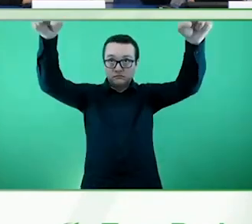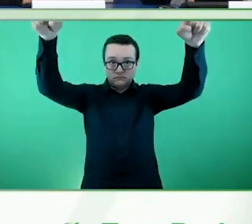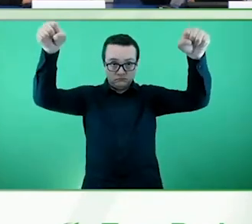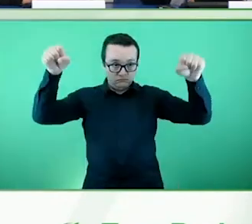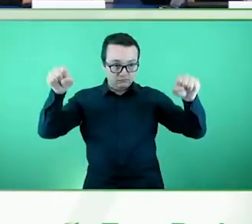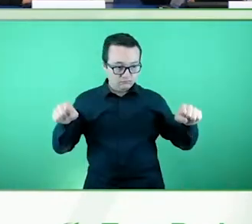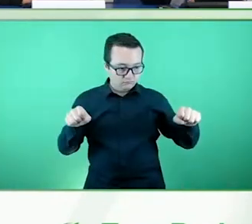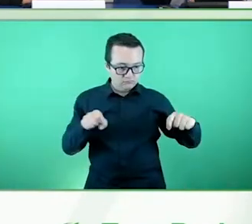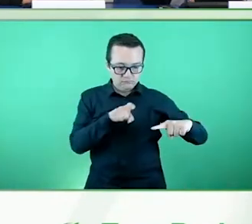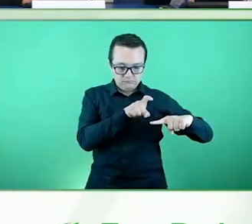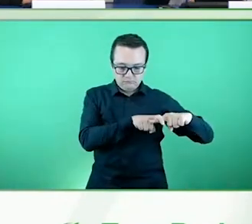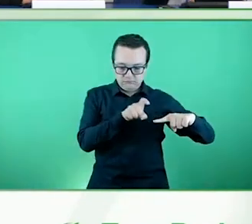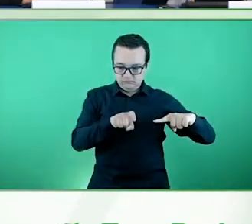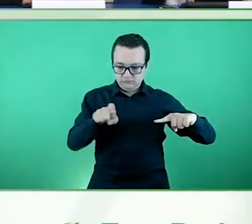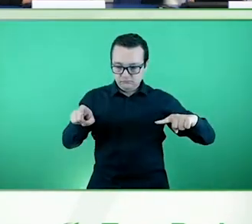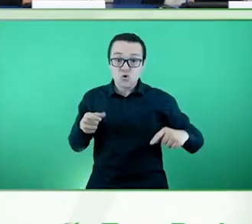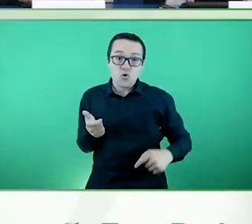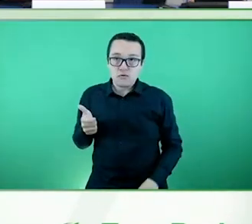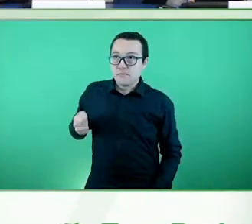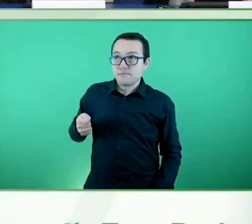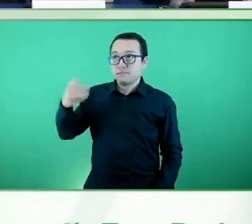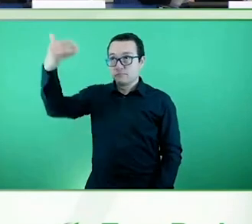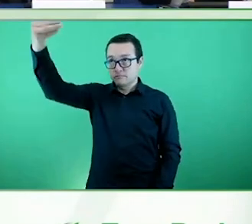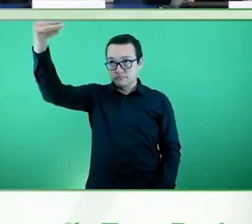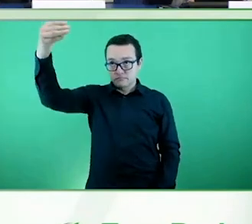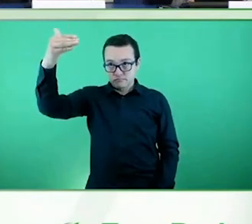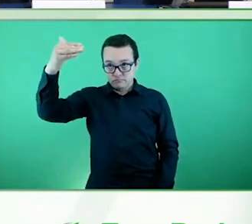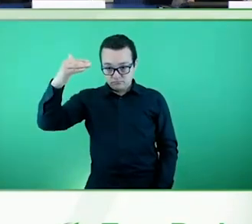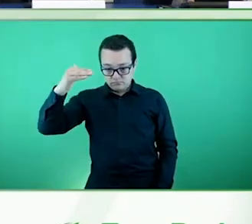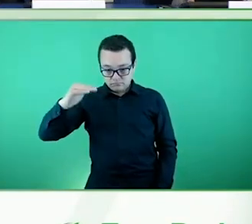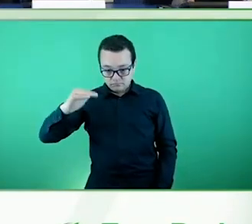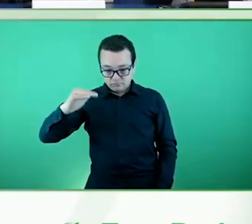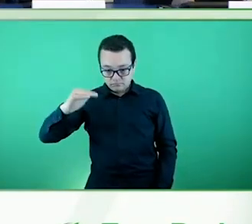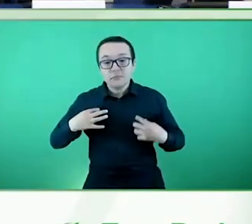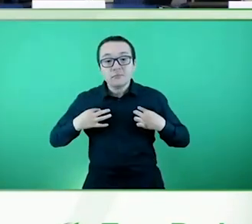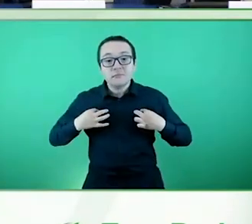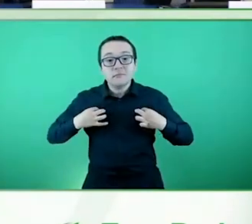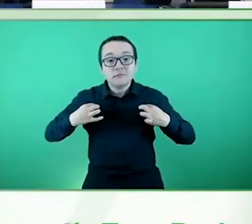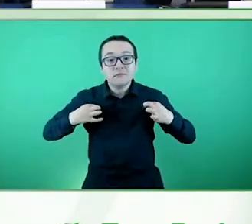automatizar para personas que tienen más dificultad para bajar la barra.